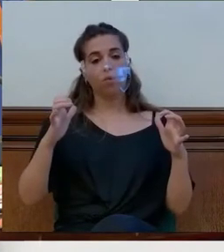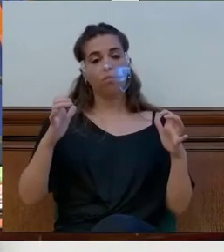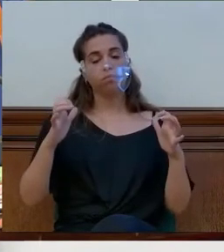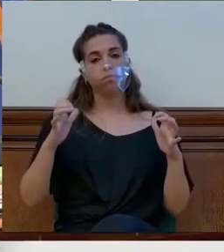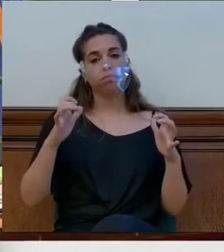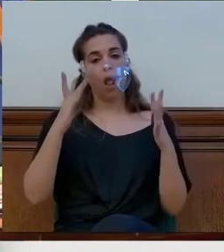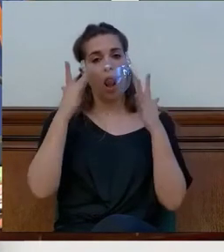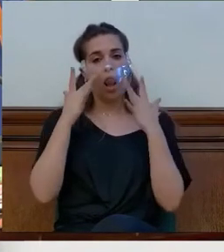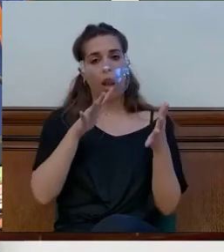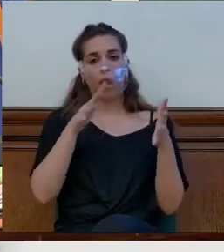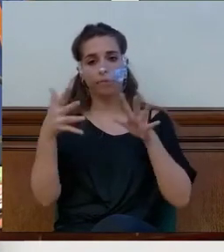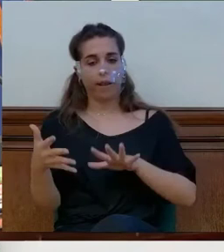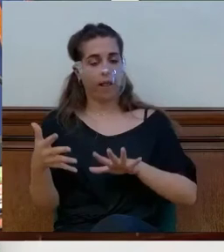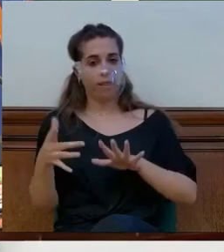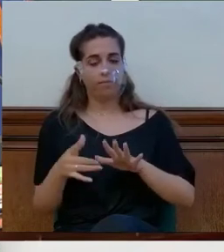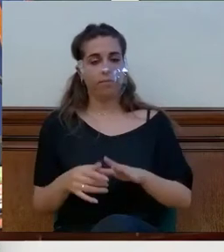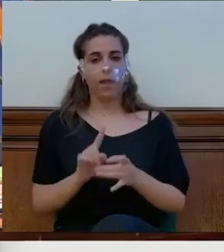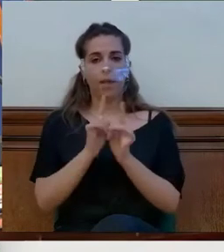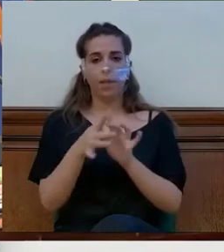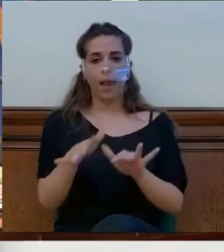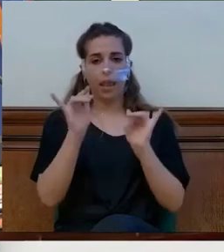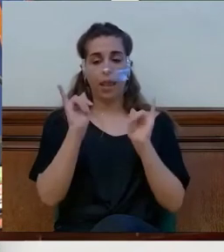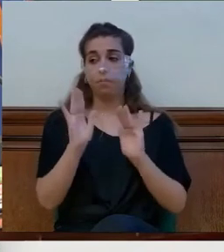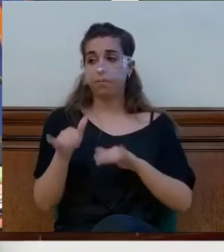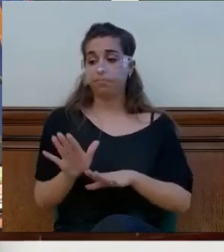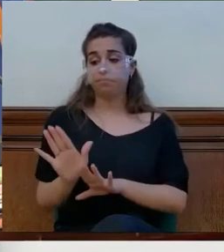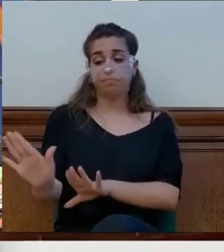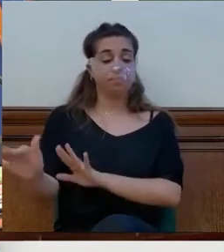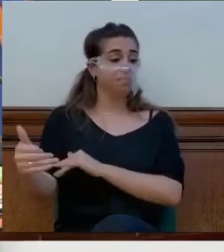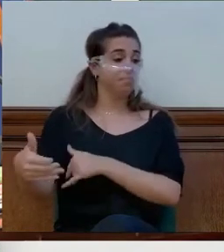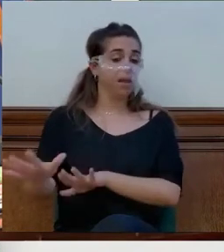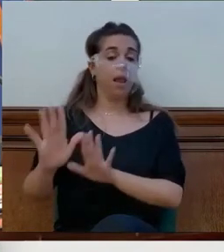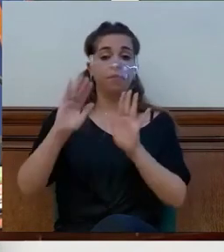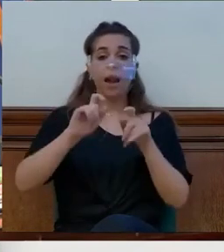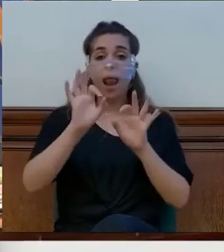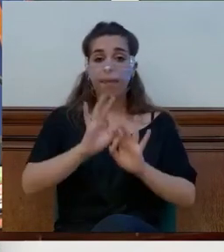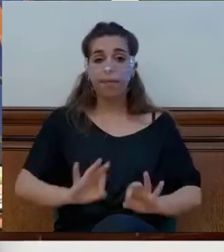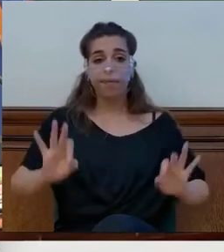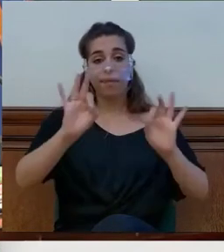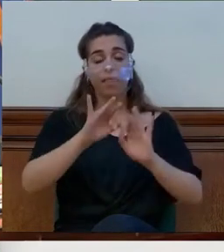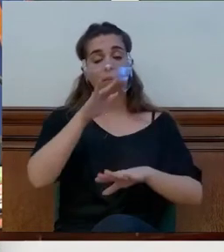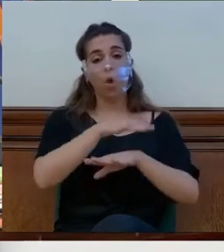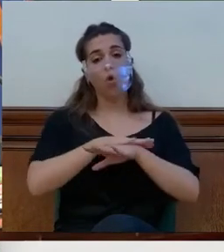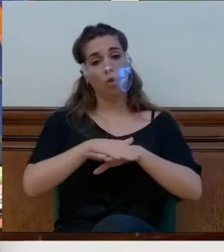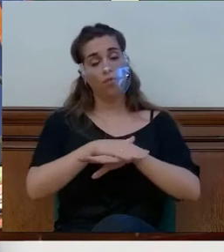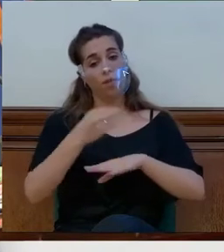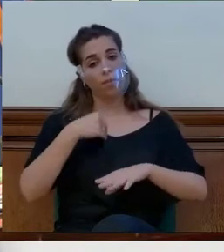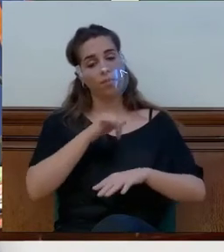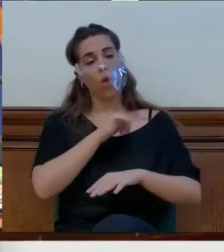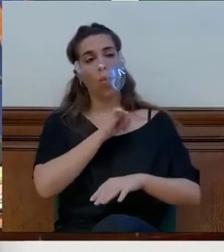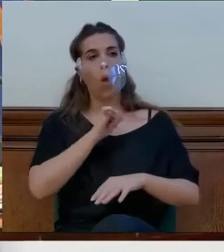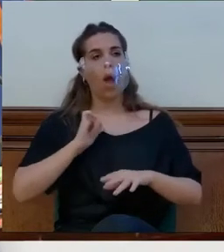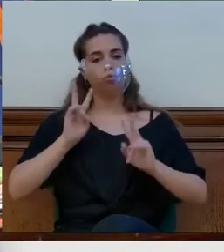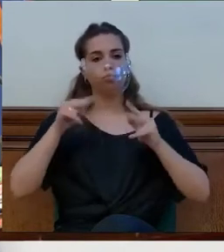Bueno, pues ahí se quedó. En nada. Porque el Gobierno que se autodenomina más progresista de la